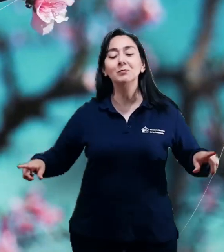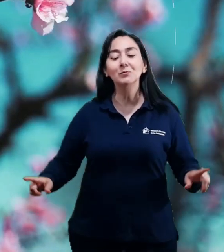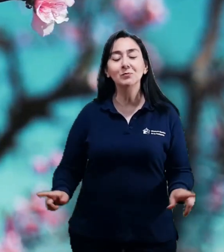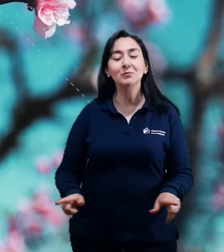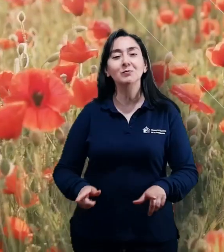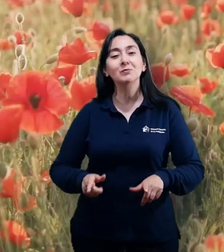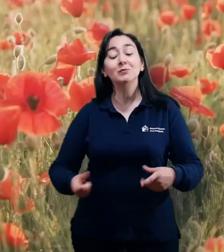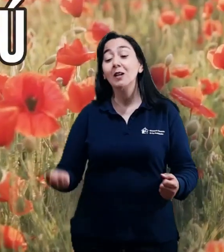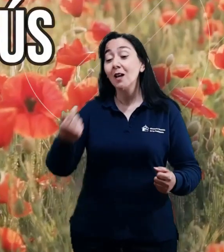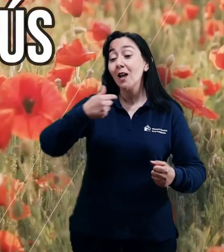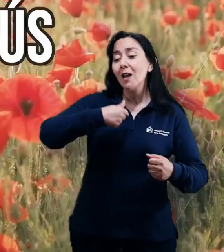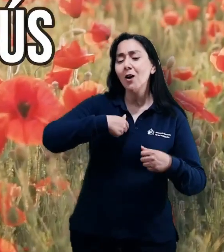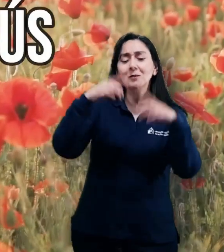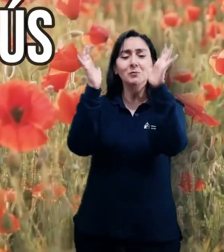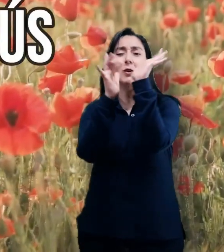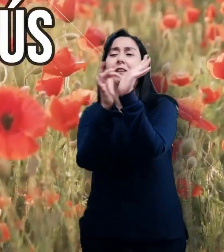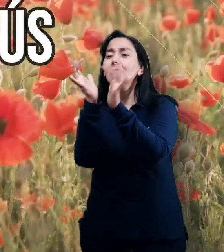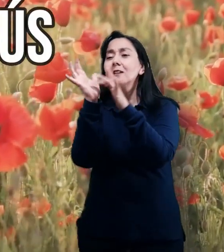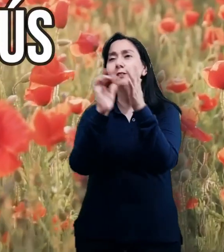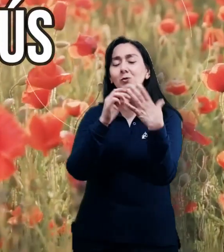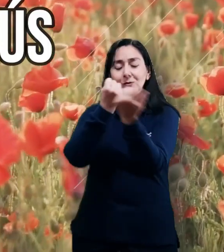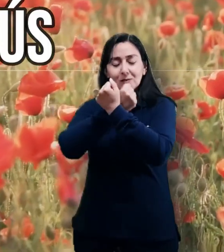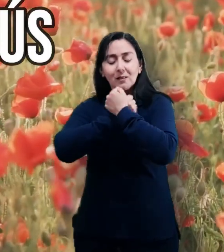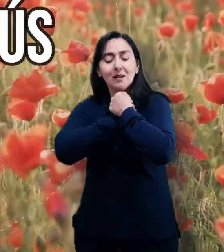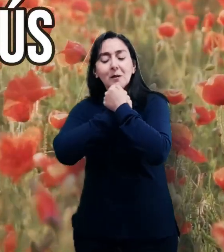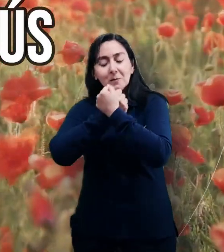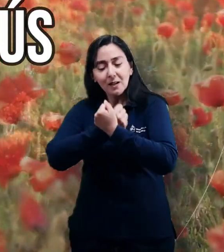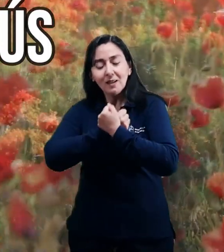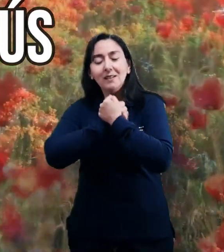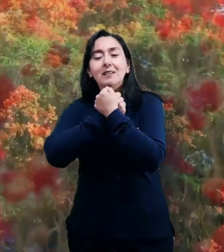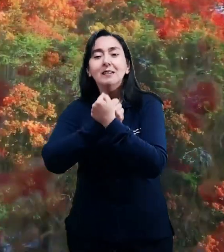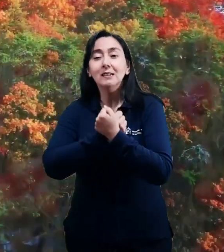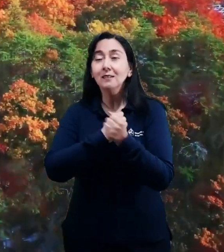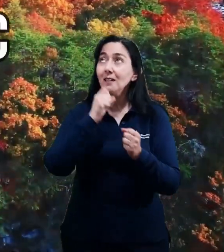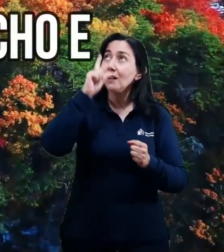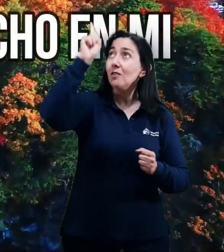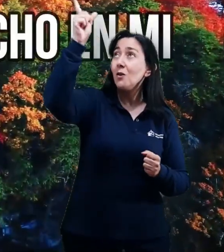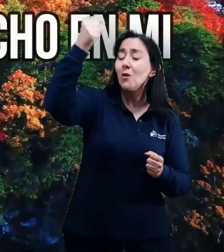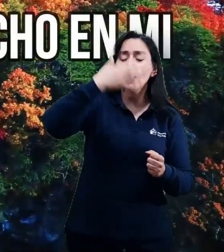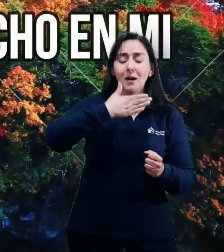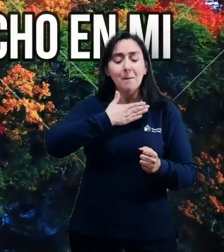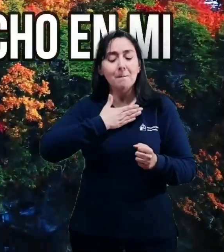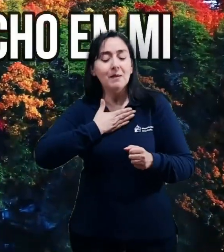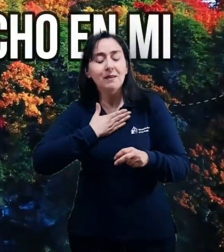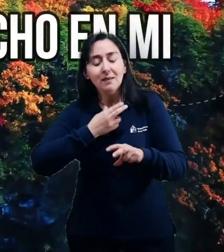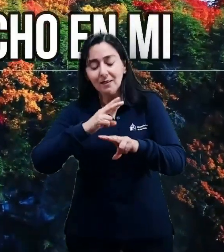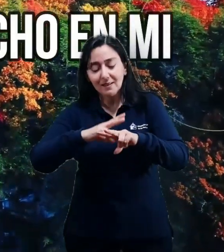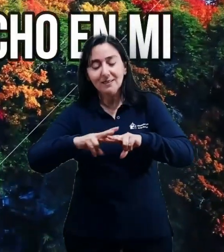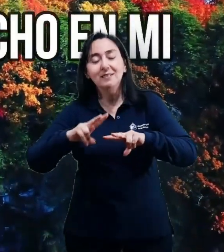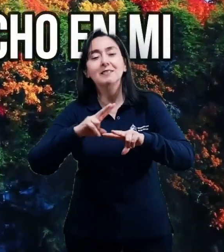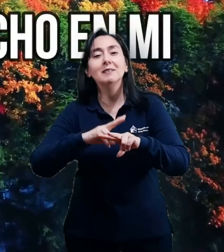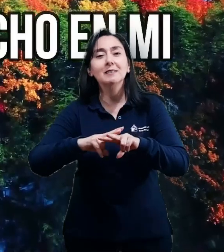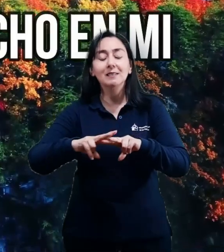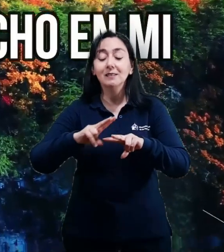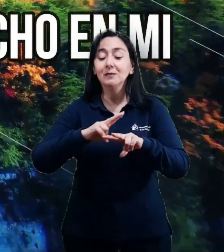Te amo, Jesús, por lo que has hecho en